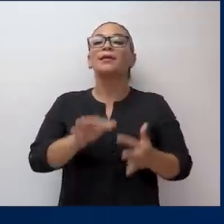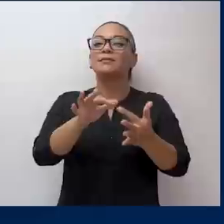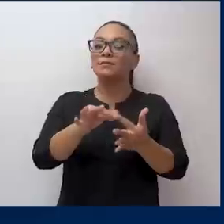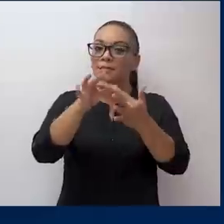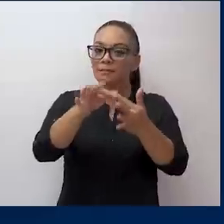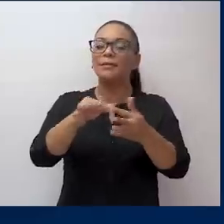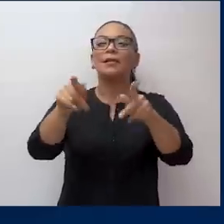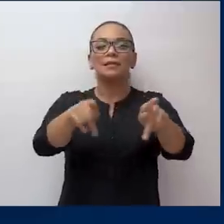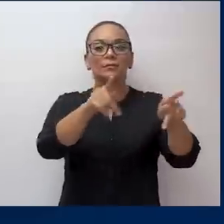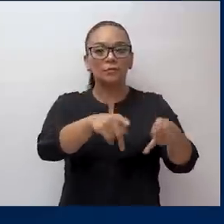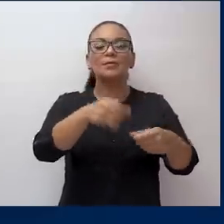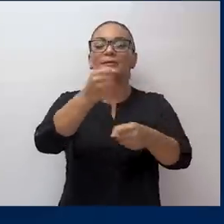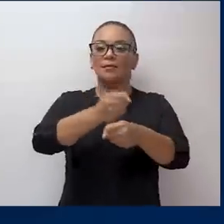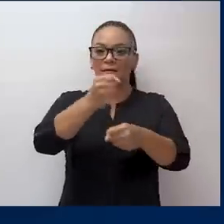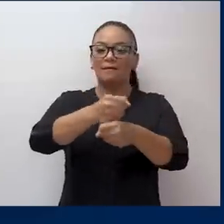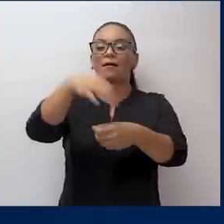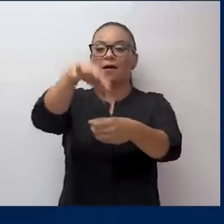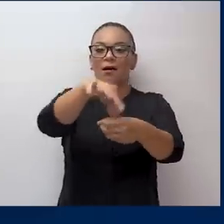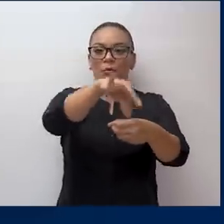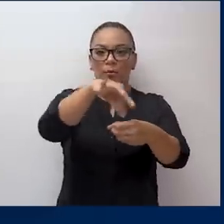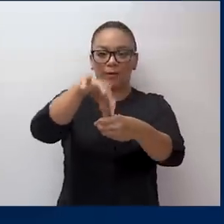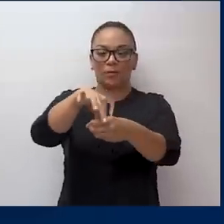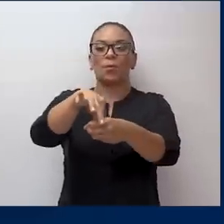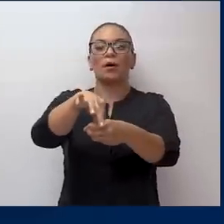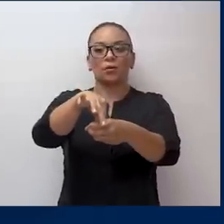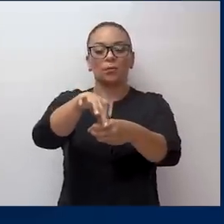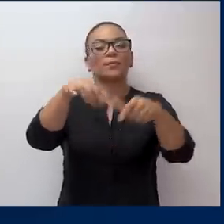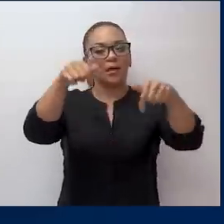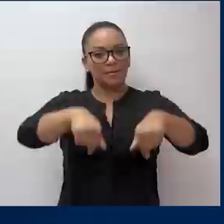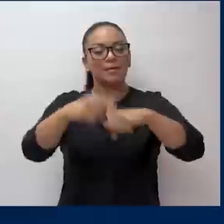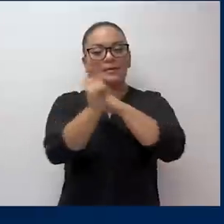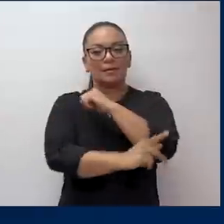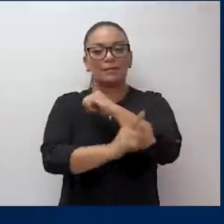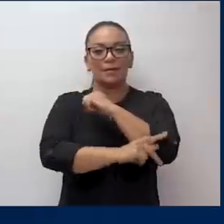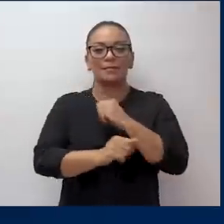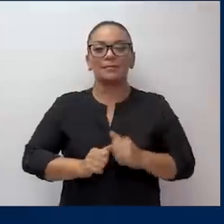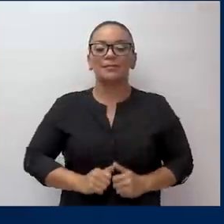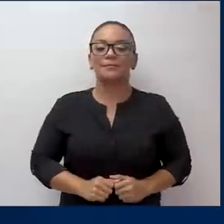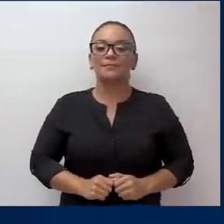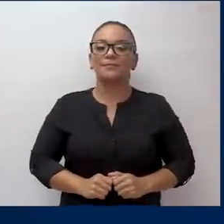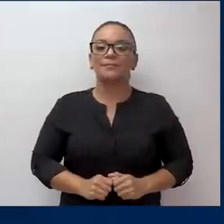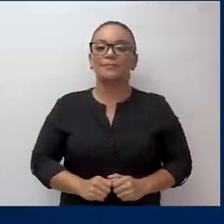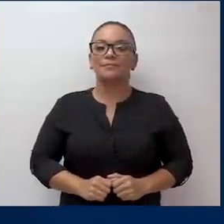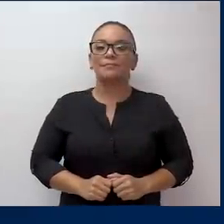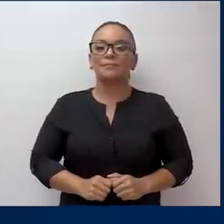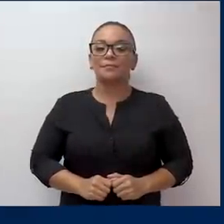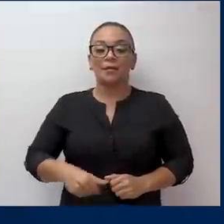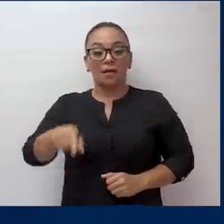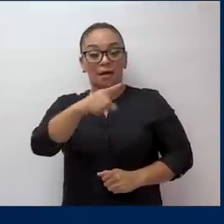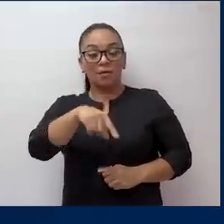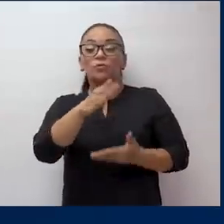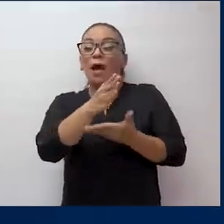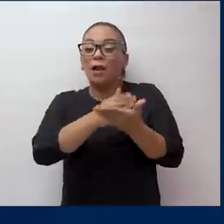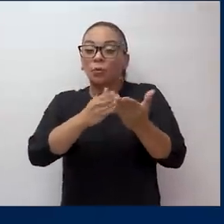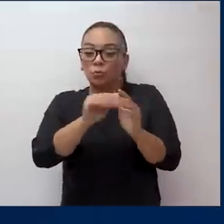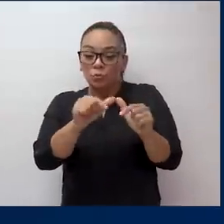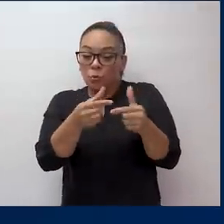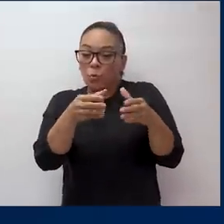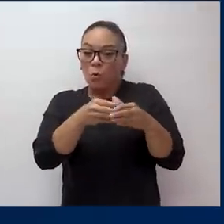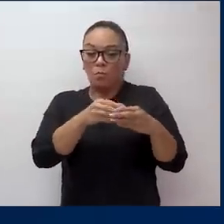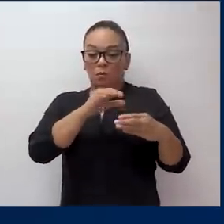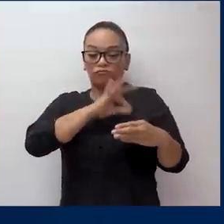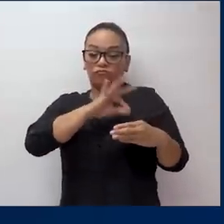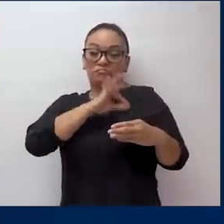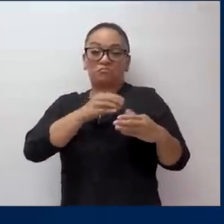especialmente al sector agropecuario de este país. Se les acabó la fiesta a los